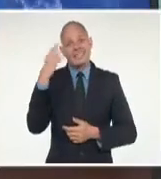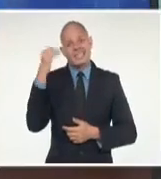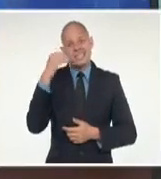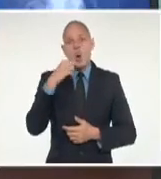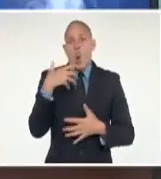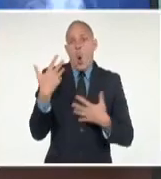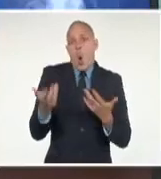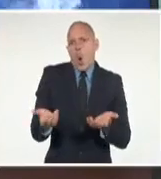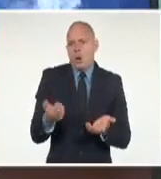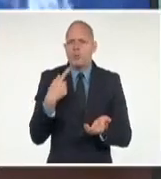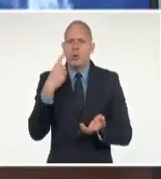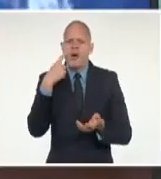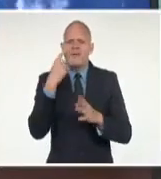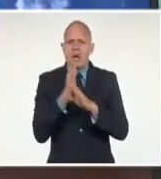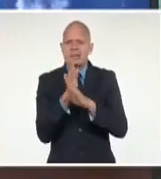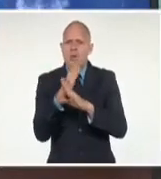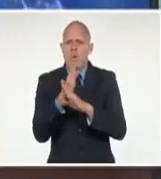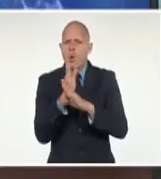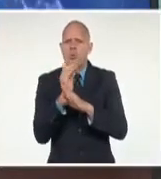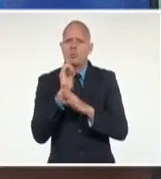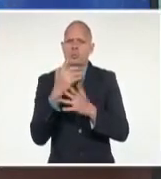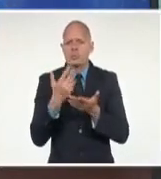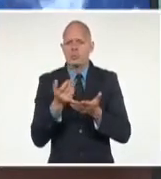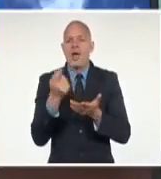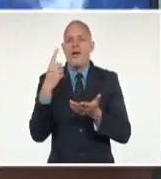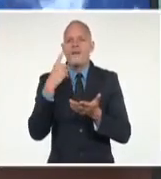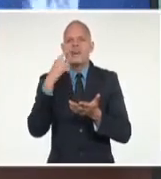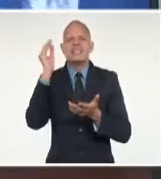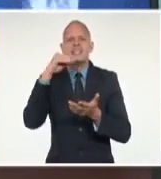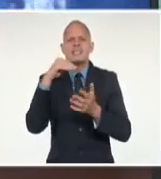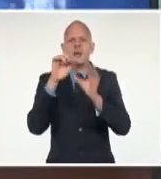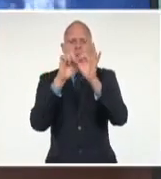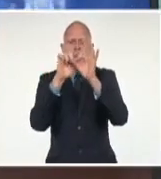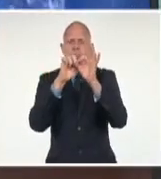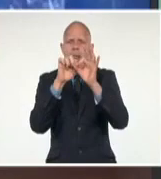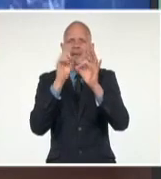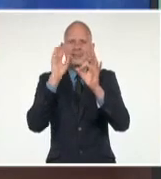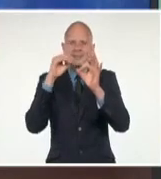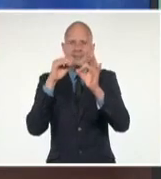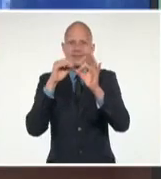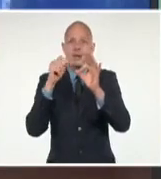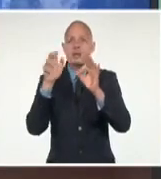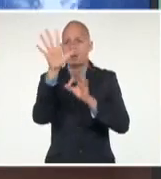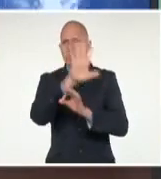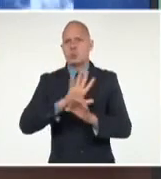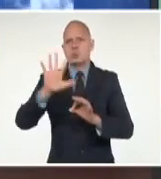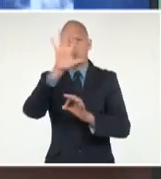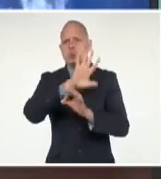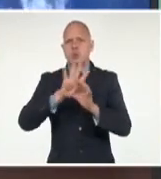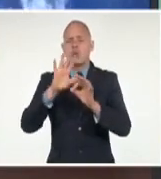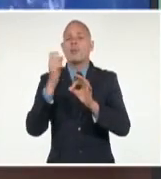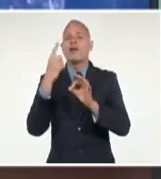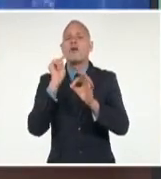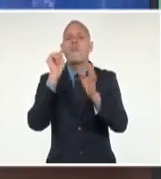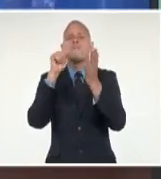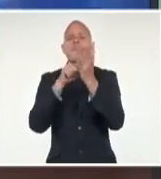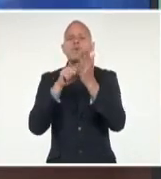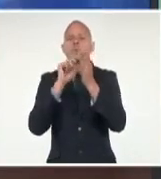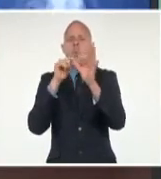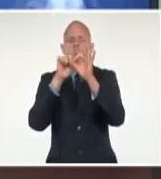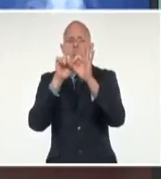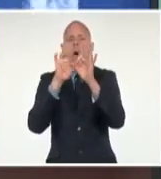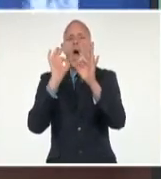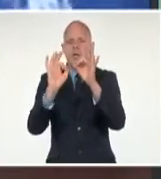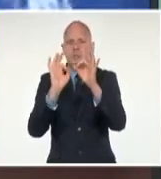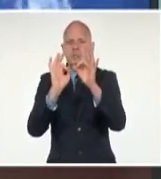a un sistema cualquiera meteorológico hay que tener una referencia. En el caso de un huracán, eso es muy sencillo, es el ojo, porque hay un centro